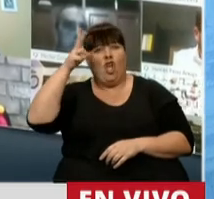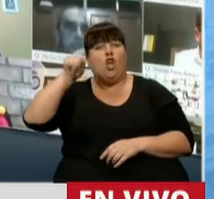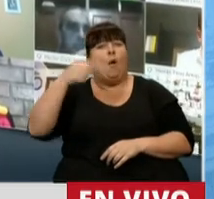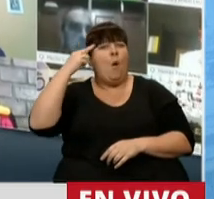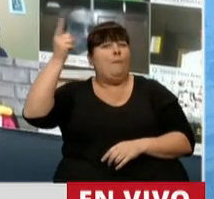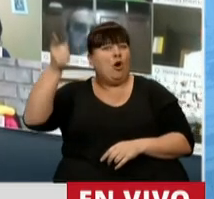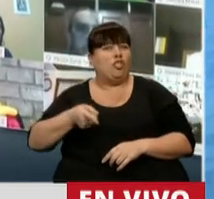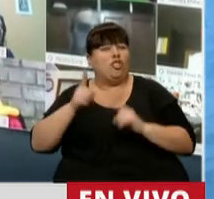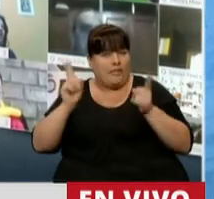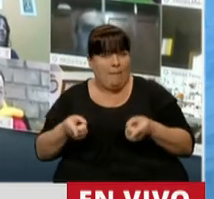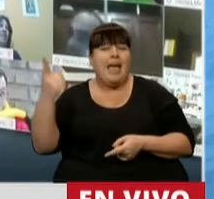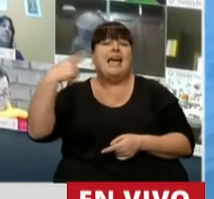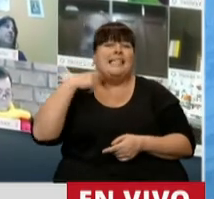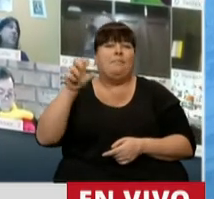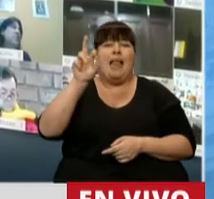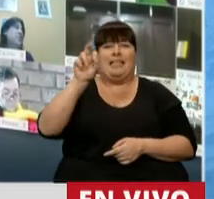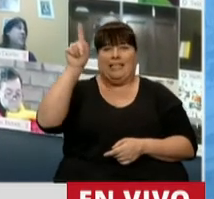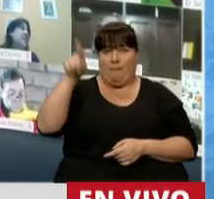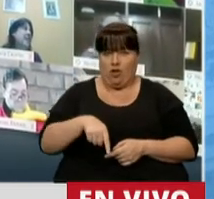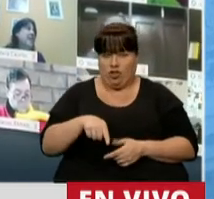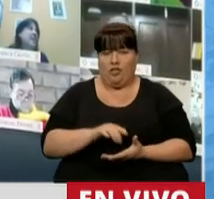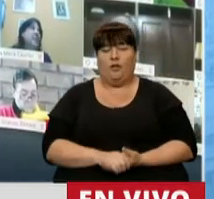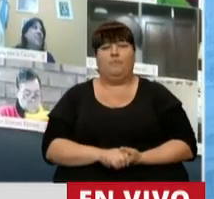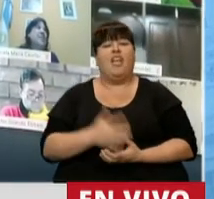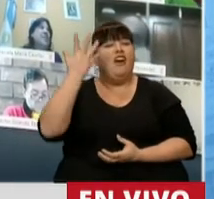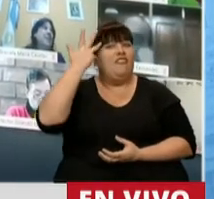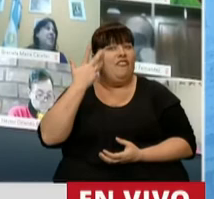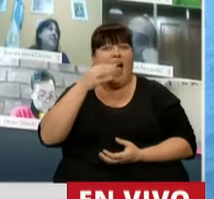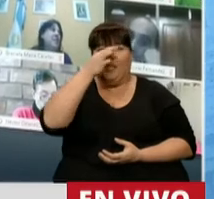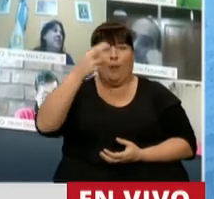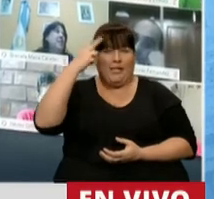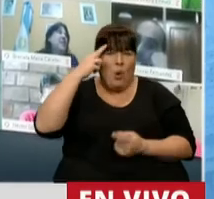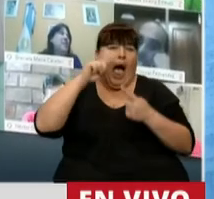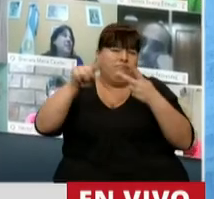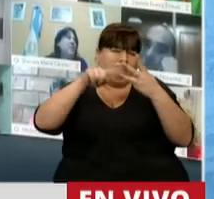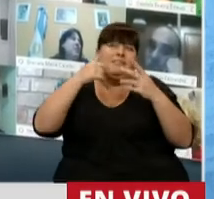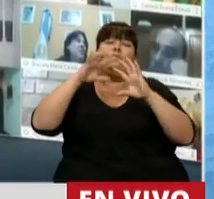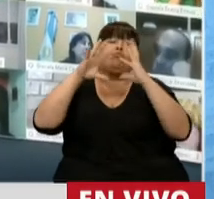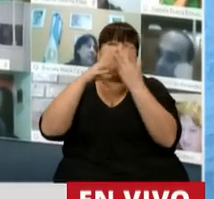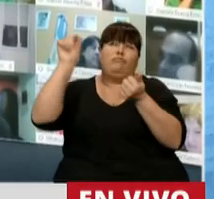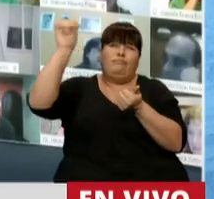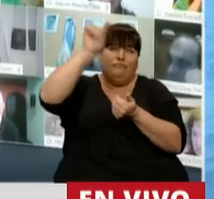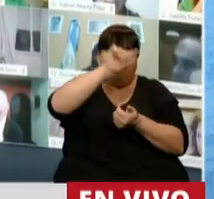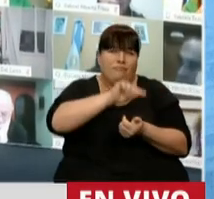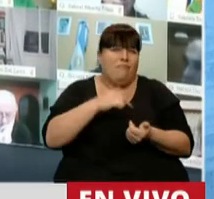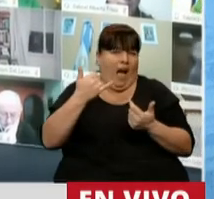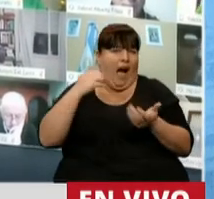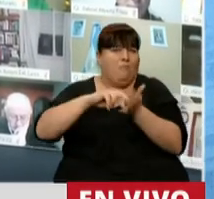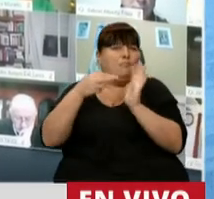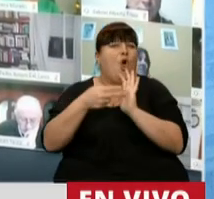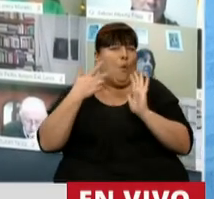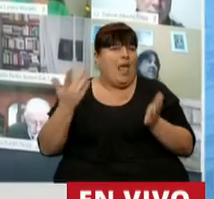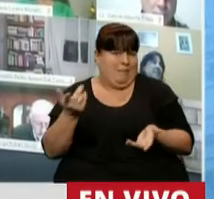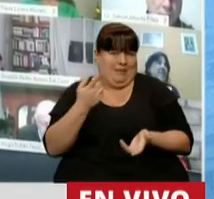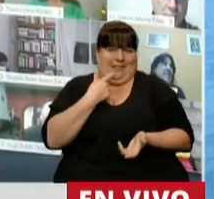,9%, en España un 30%, en Francia un 29%, y así si vamos recorriendo los distintos países que han sido afectados,